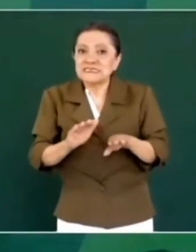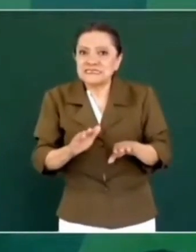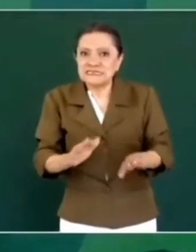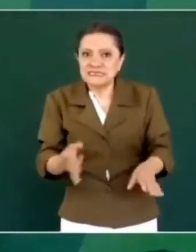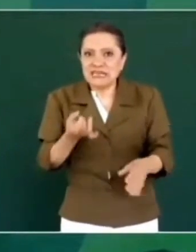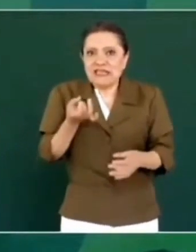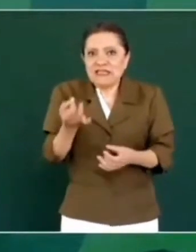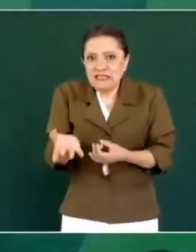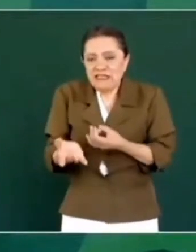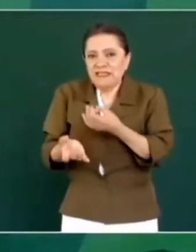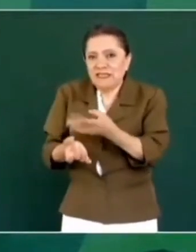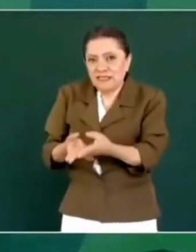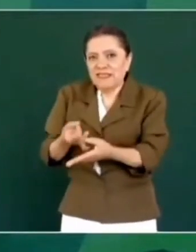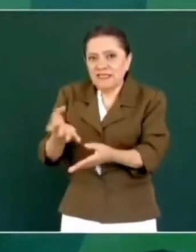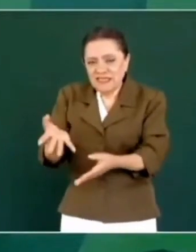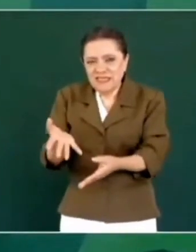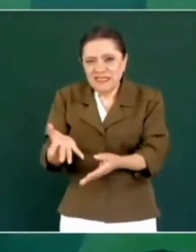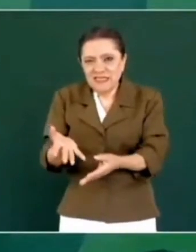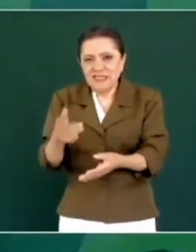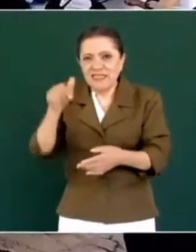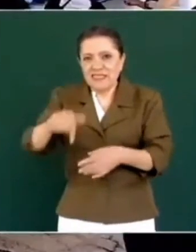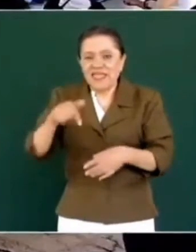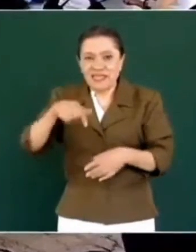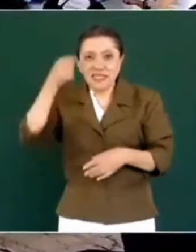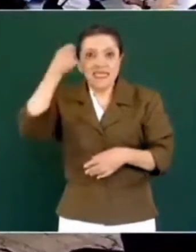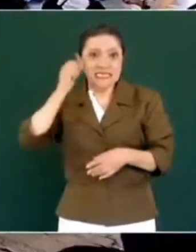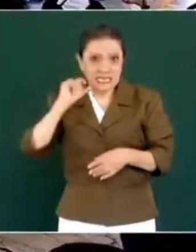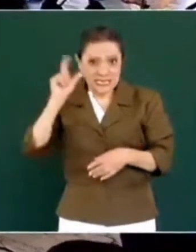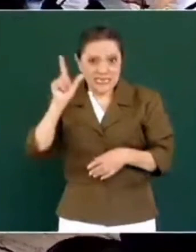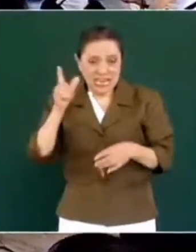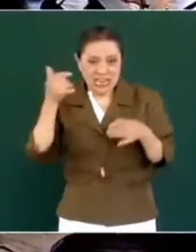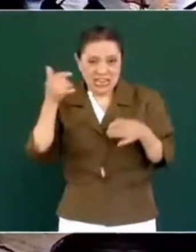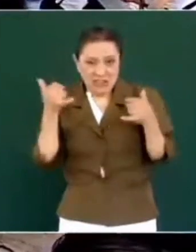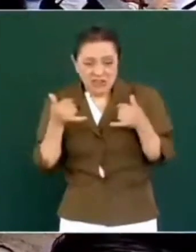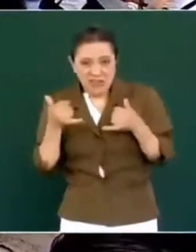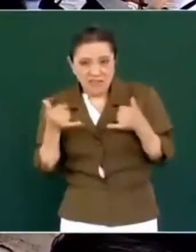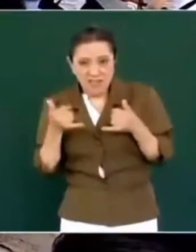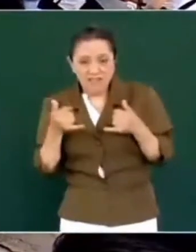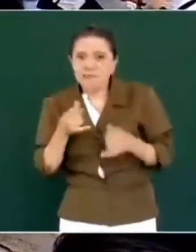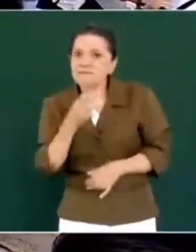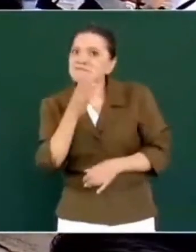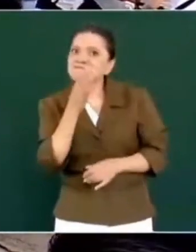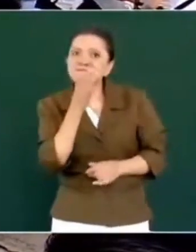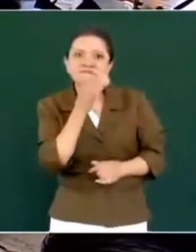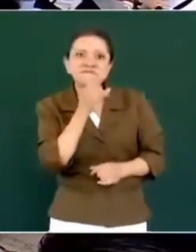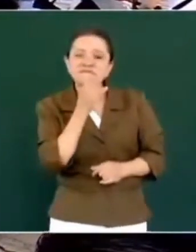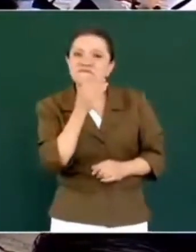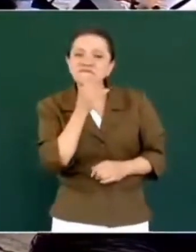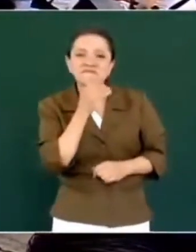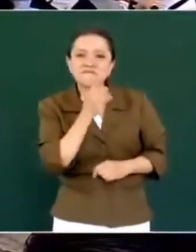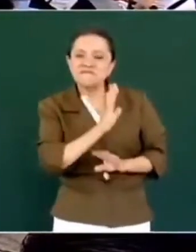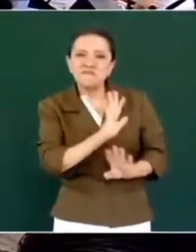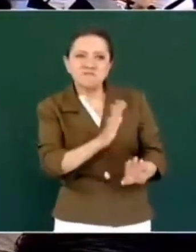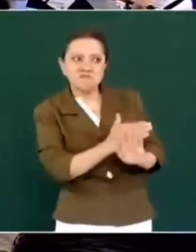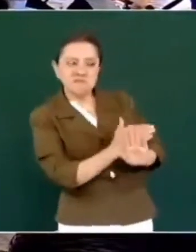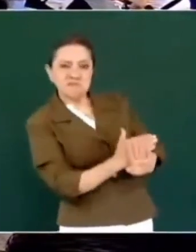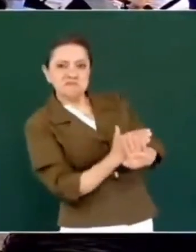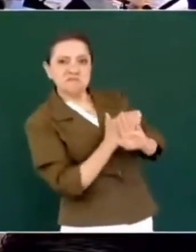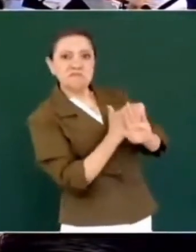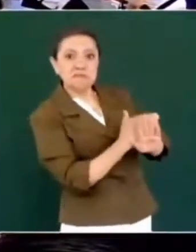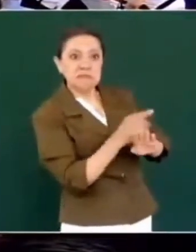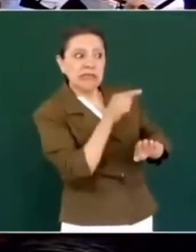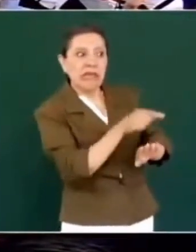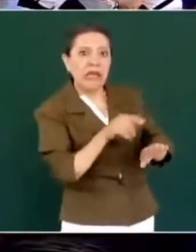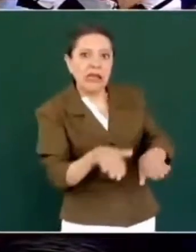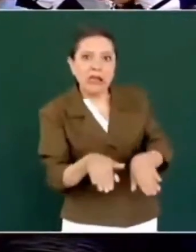derrotar a los rebeldes guerrerenses. No pudo. Se tuvo que